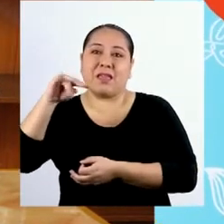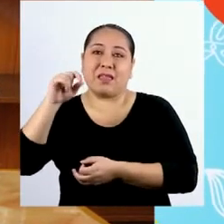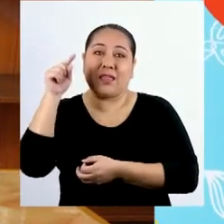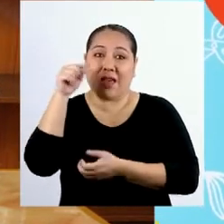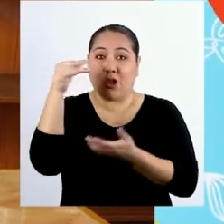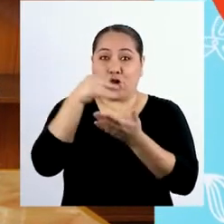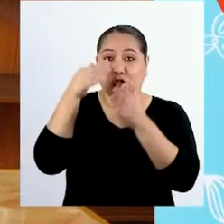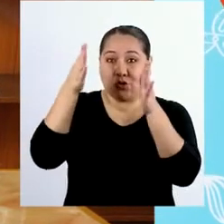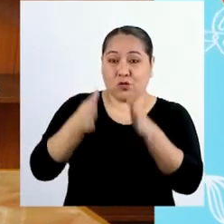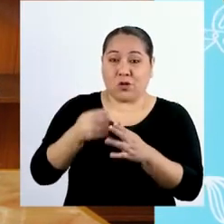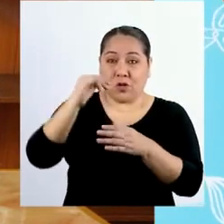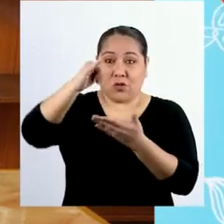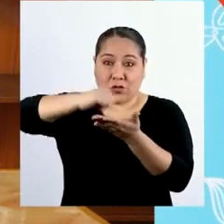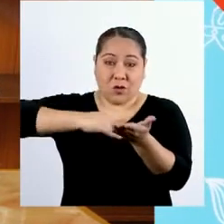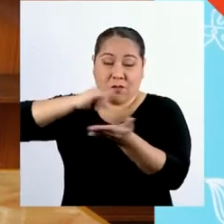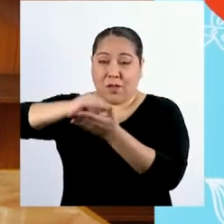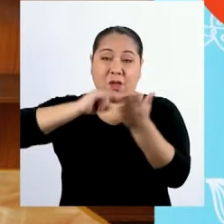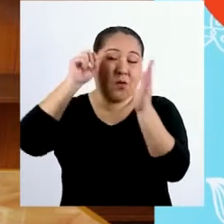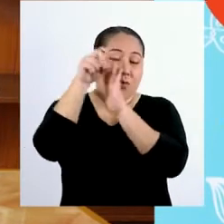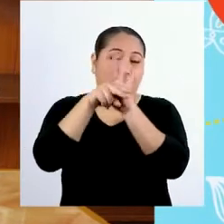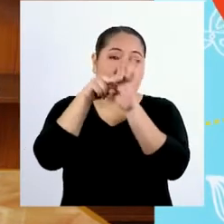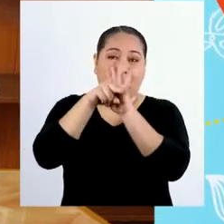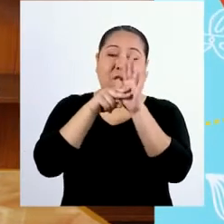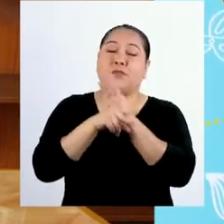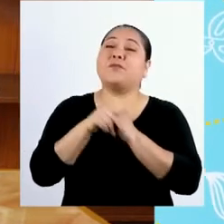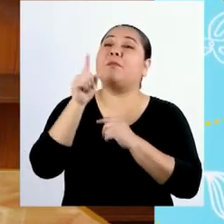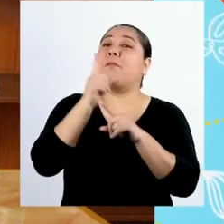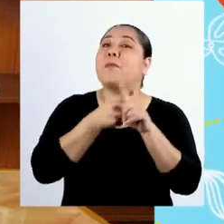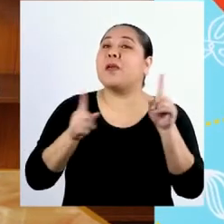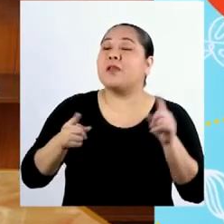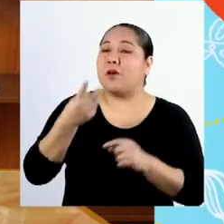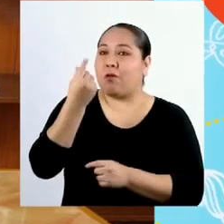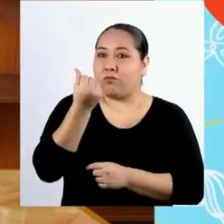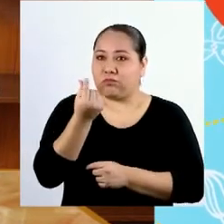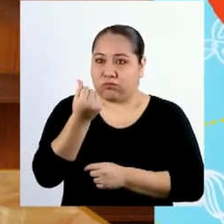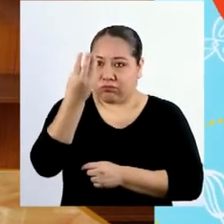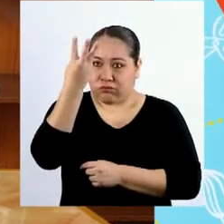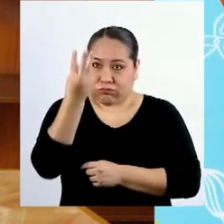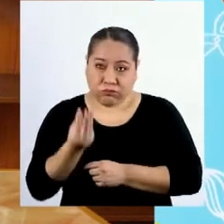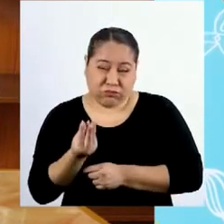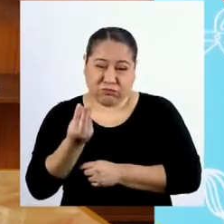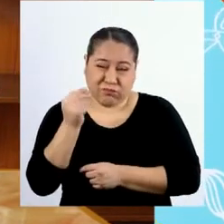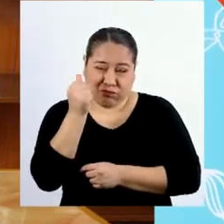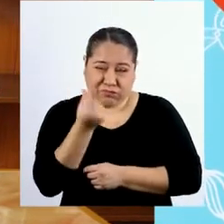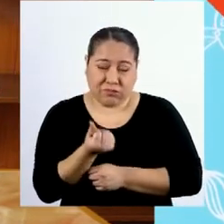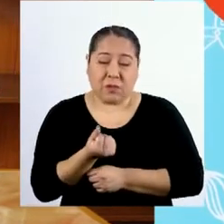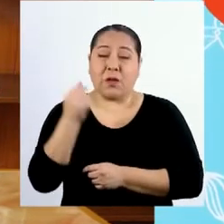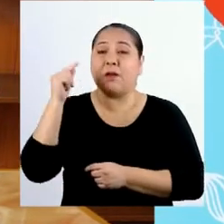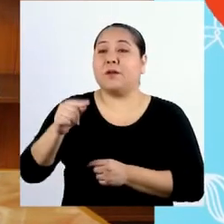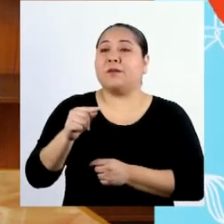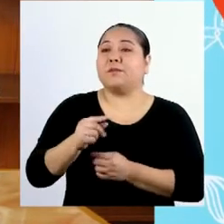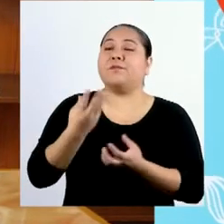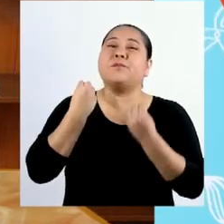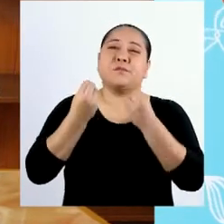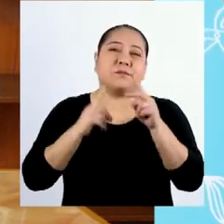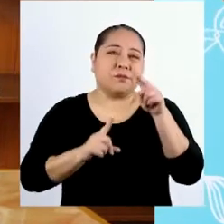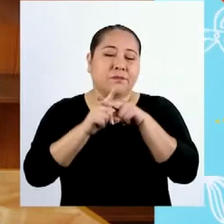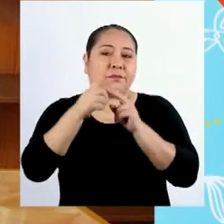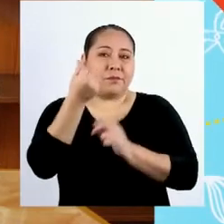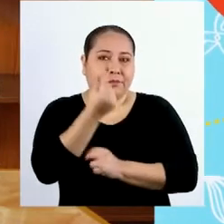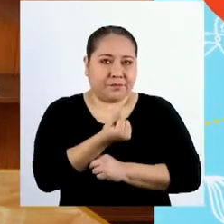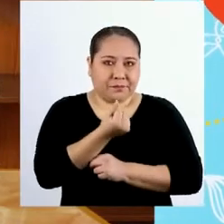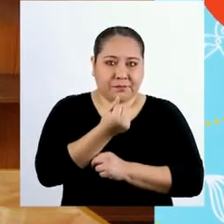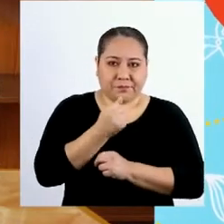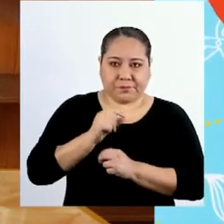los estudiantes que nos enviaron sus videos. Sin embargo, la escasez es una condición que se da aún cuando nuestros